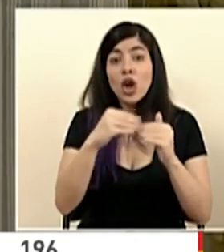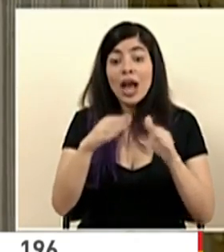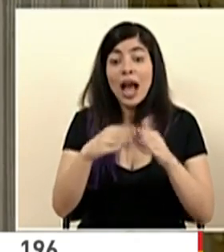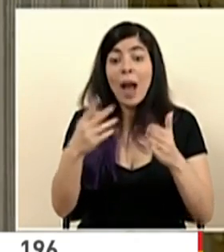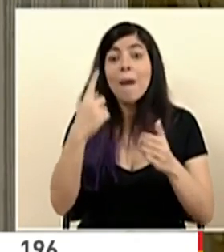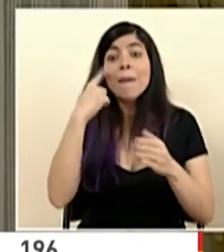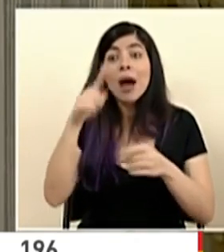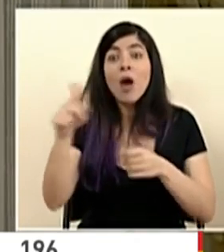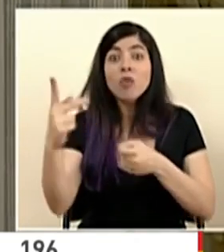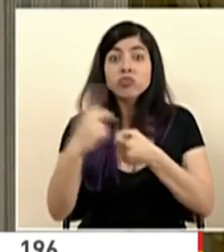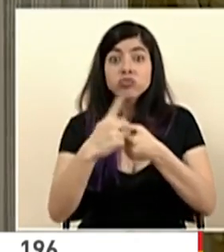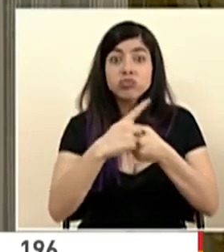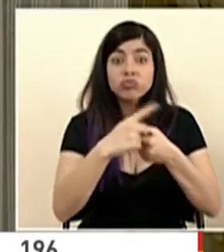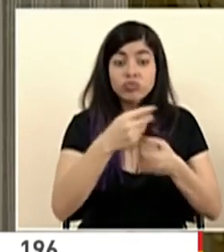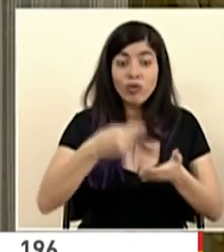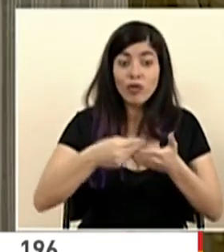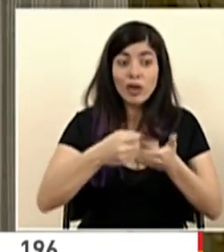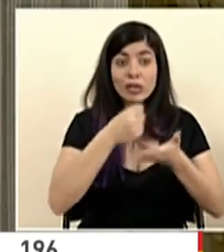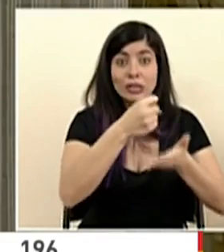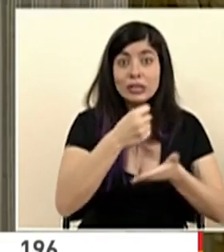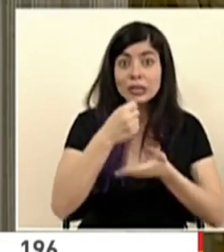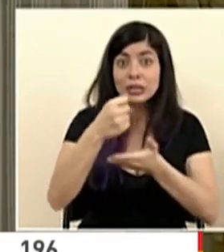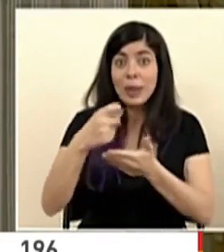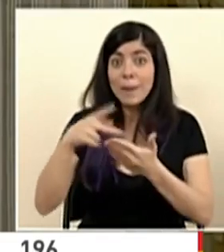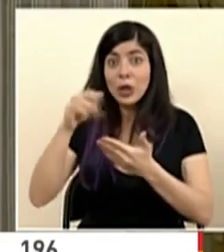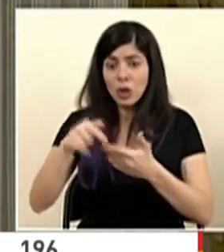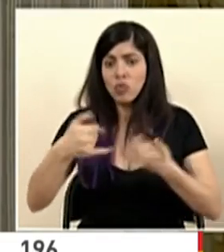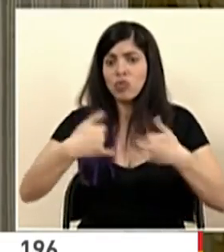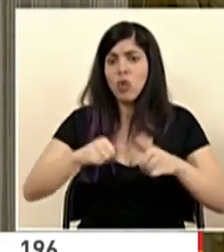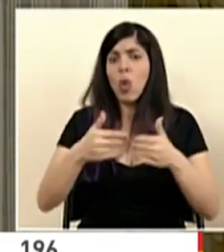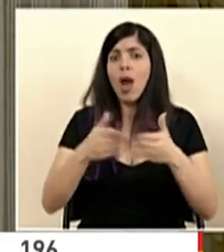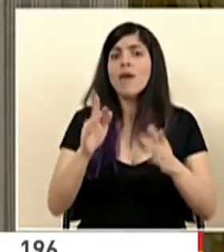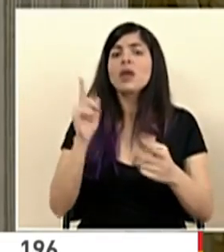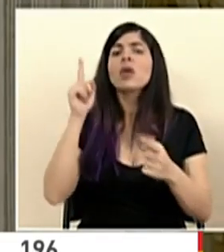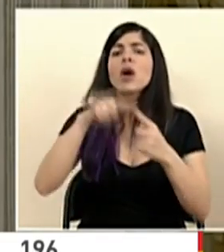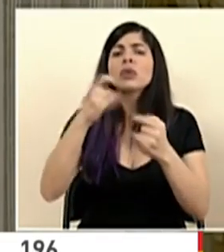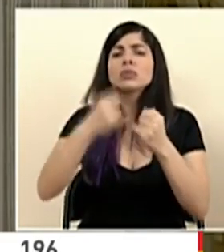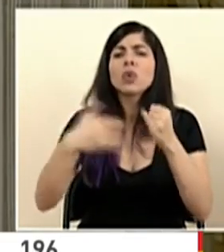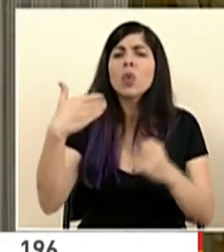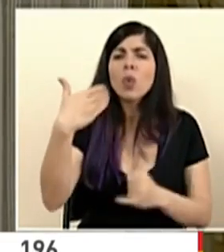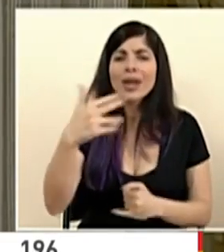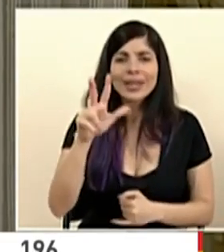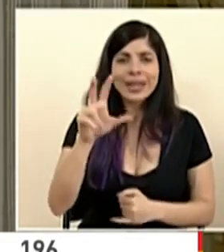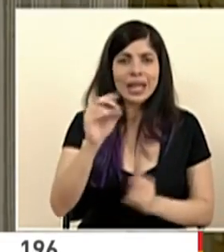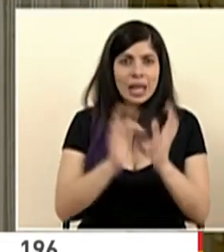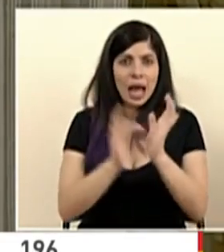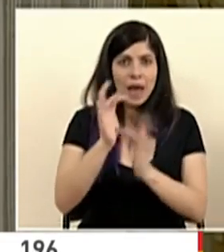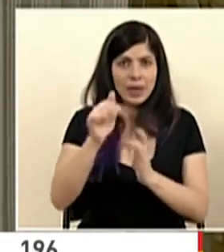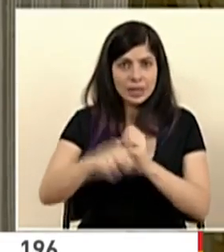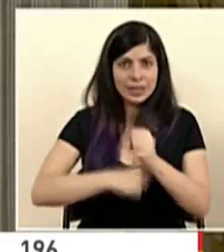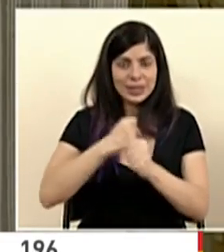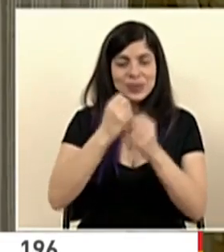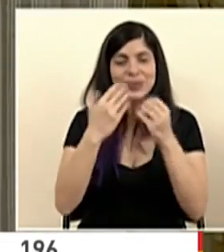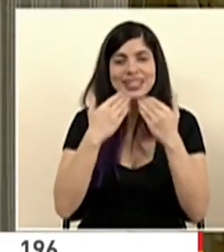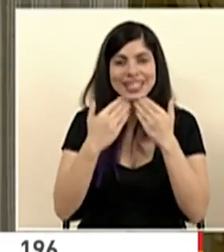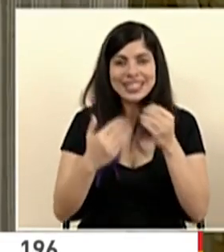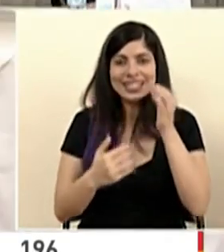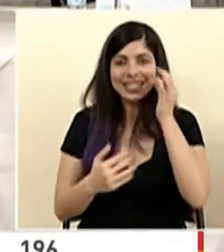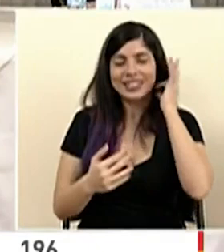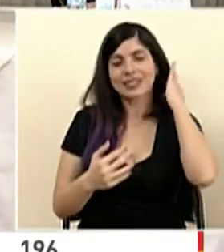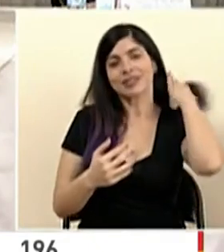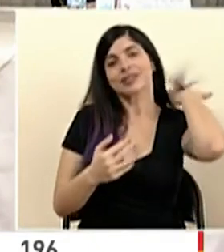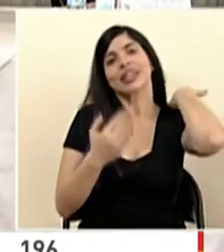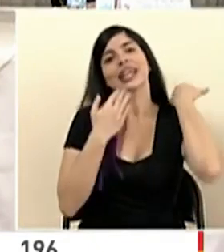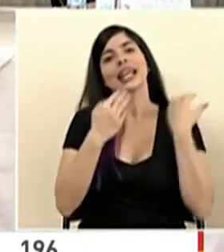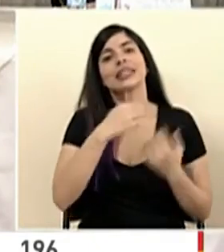convocatorias para poder financiar este tipo de proyectos está abierto hasta el 30 de abril de este año. Muchas gracias. Muchas